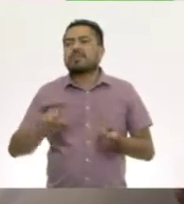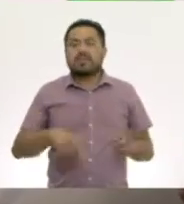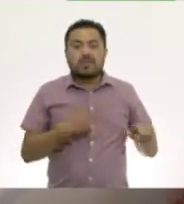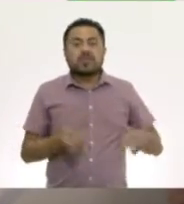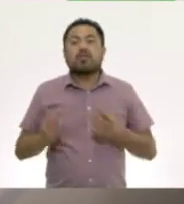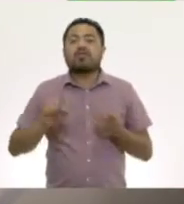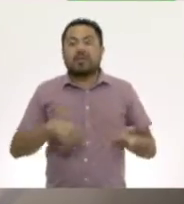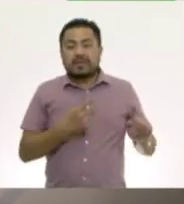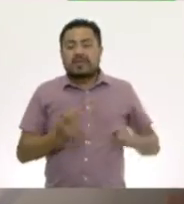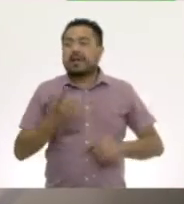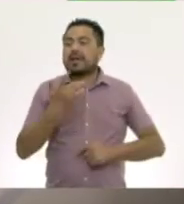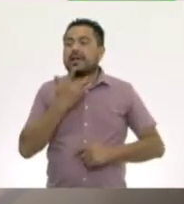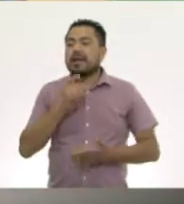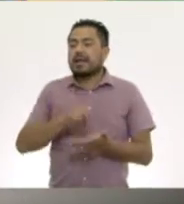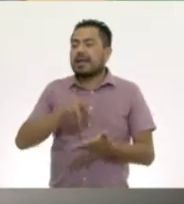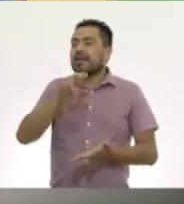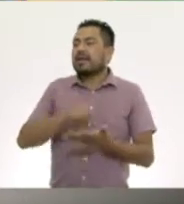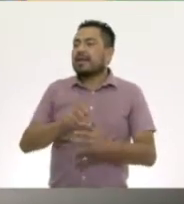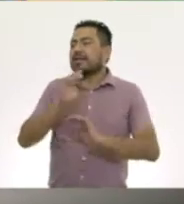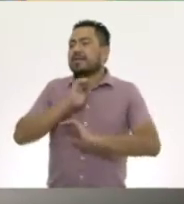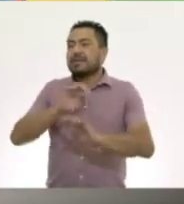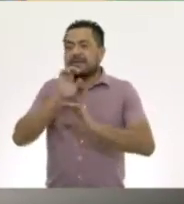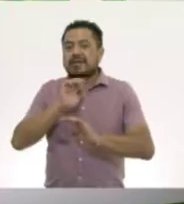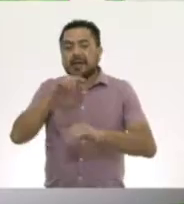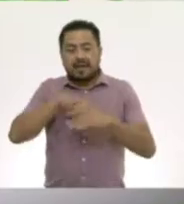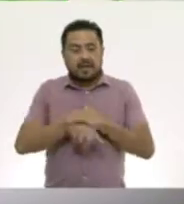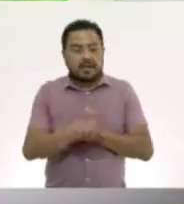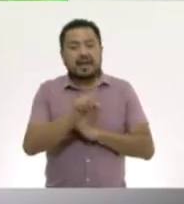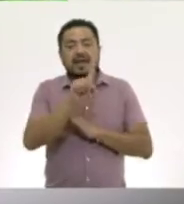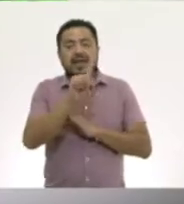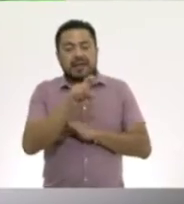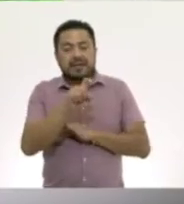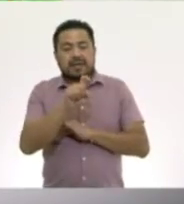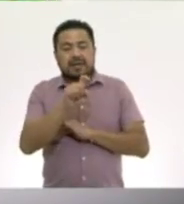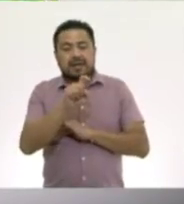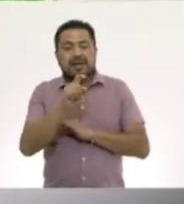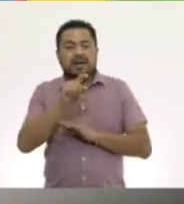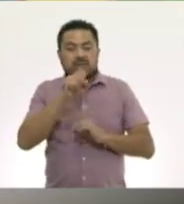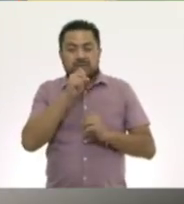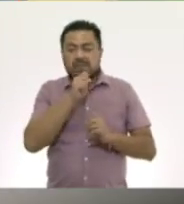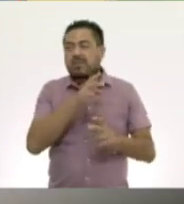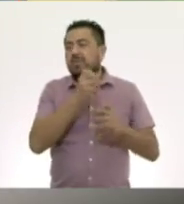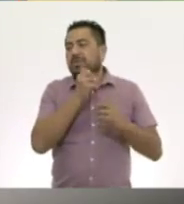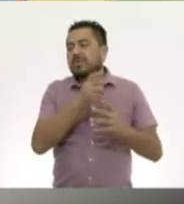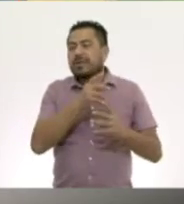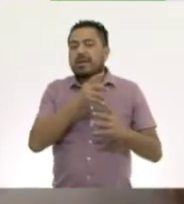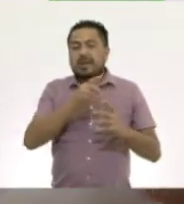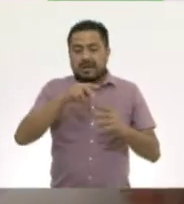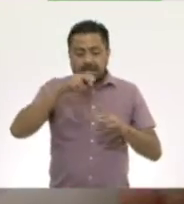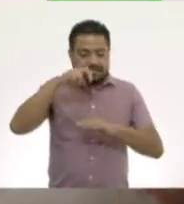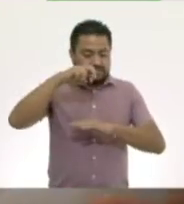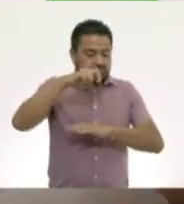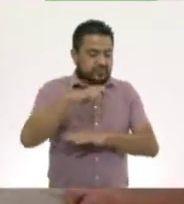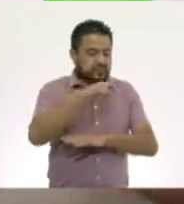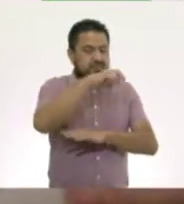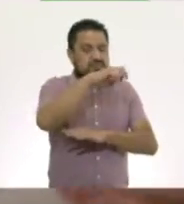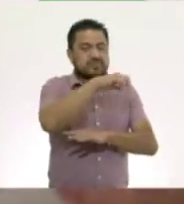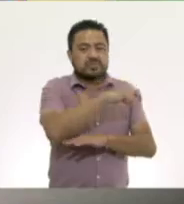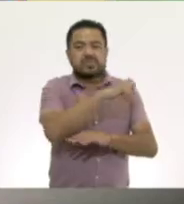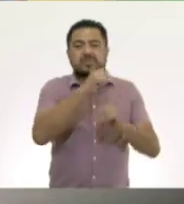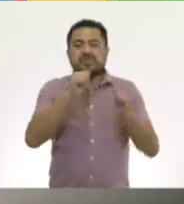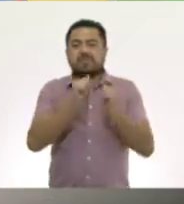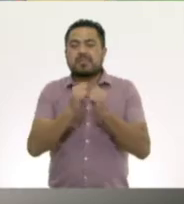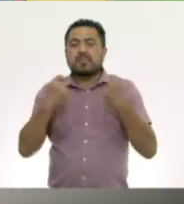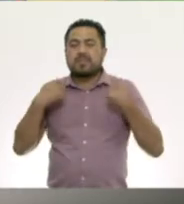Cucú, cucú, cantaba la rana. Cucú, cucú, debajo del agua. Cucú, cucú, pasó un caballero. Cucú,